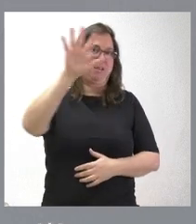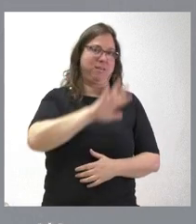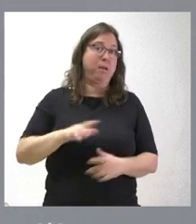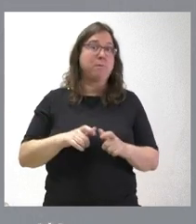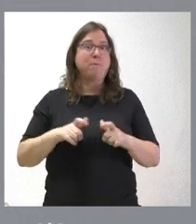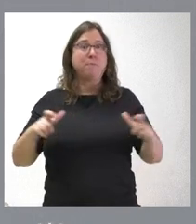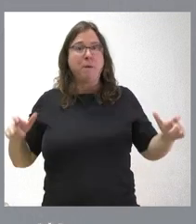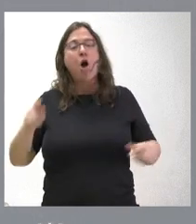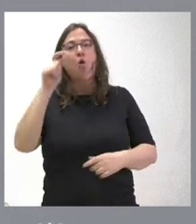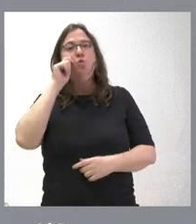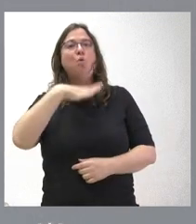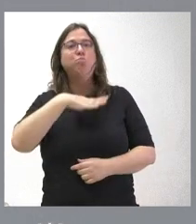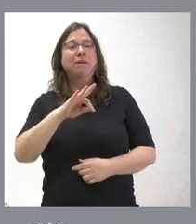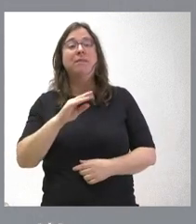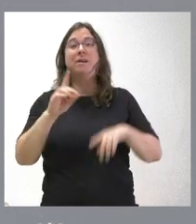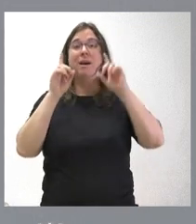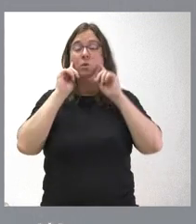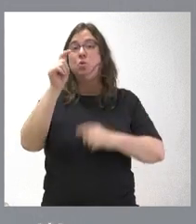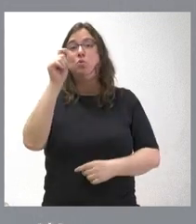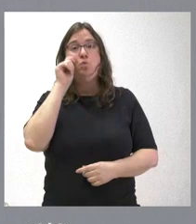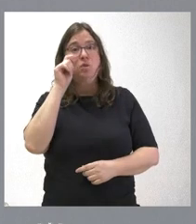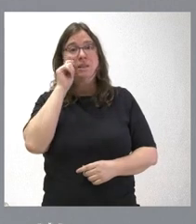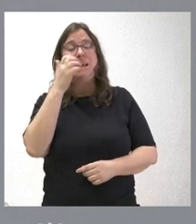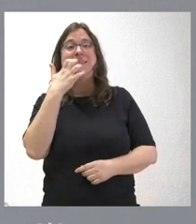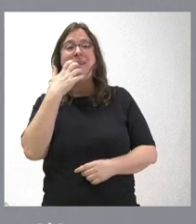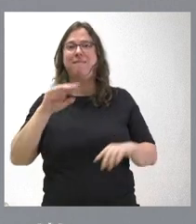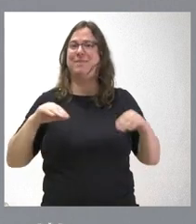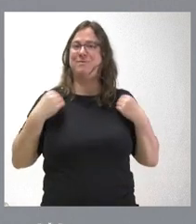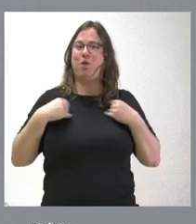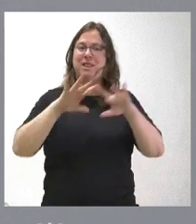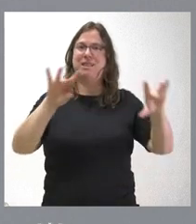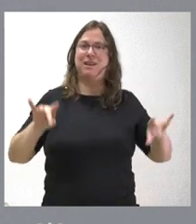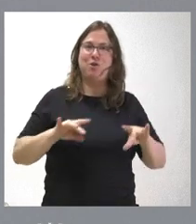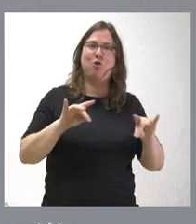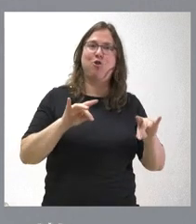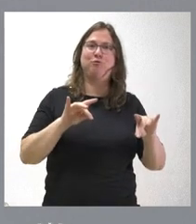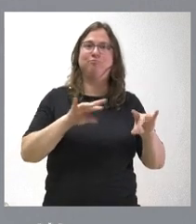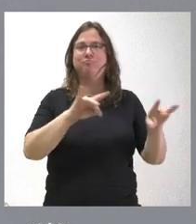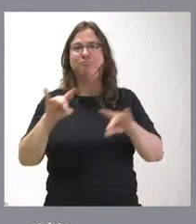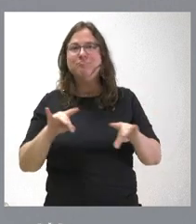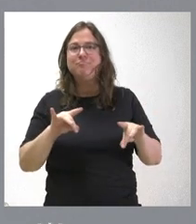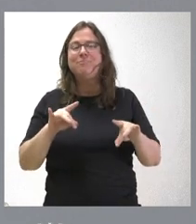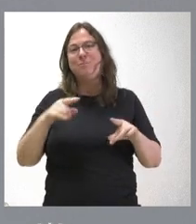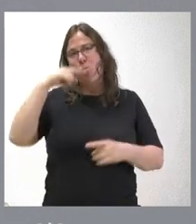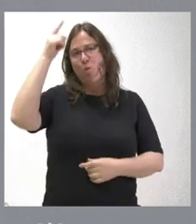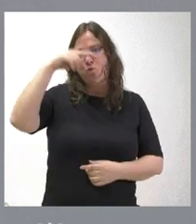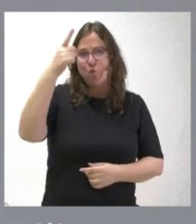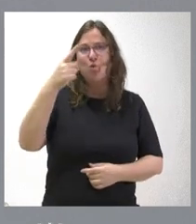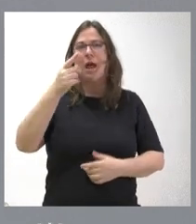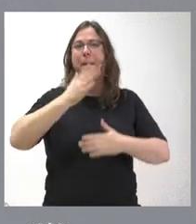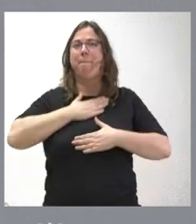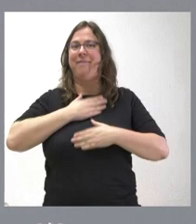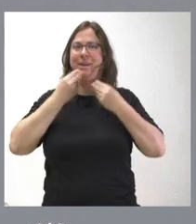aquellos turistas que deseen disfrutar disfrutar de un territorio que ofrece cultura, ofrece